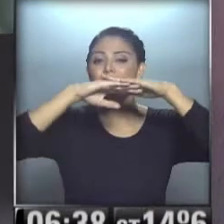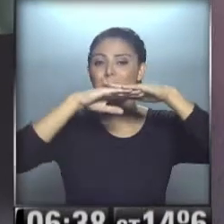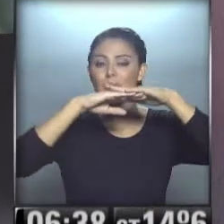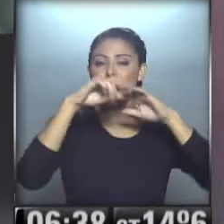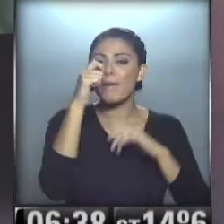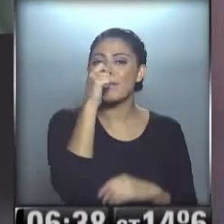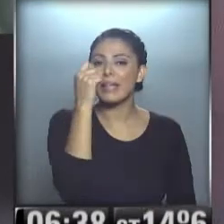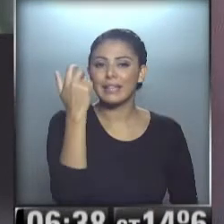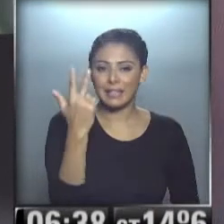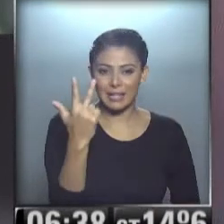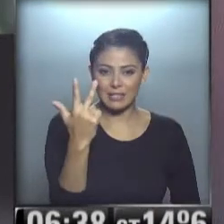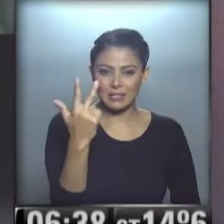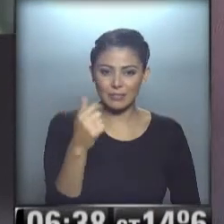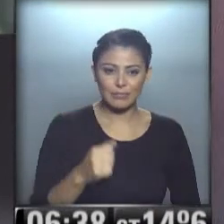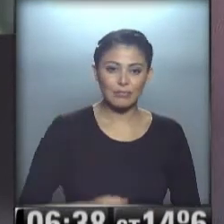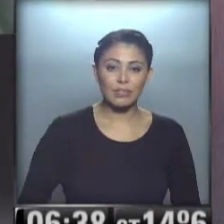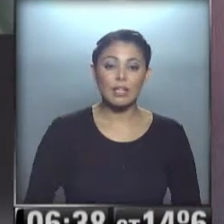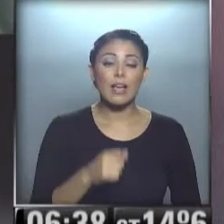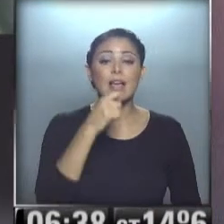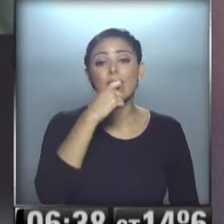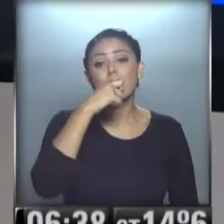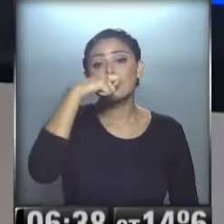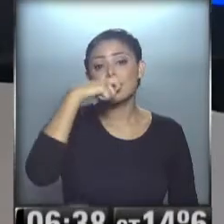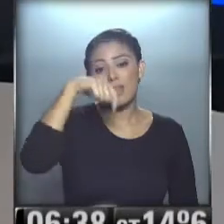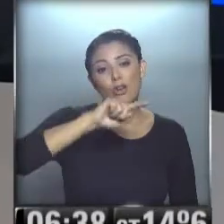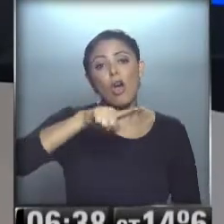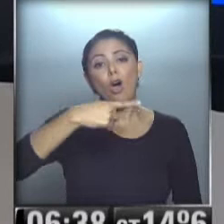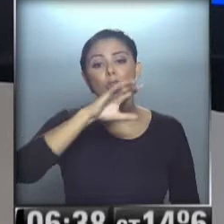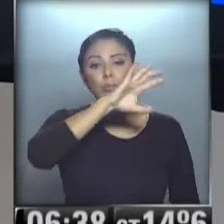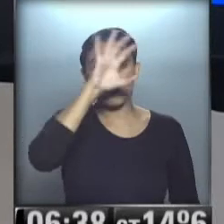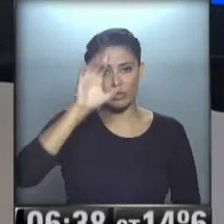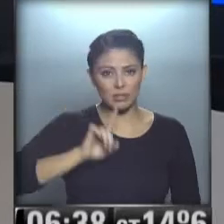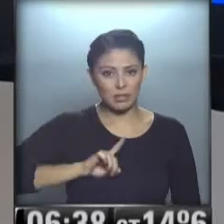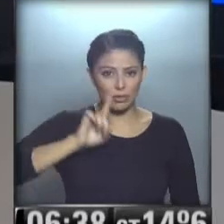...23 grados... ...y si nos vamos al noreste...